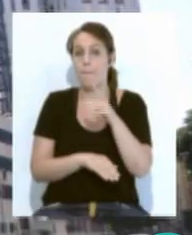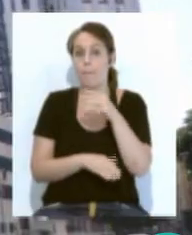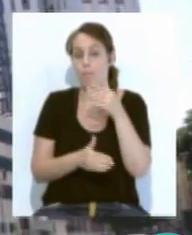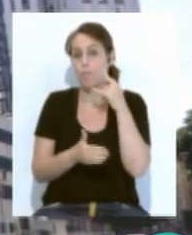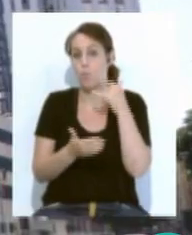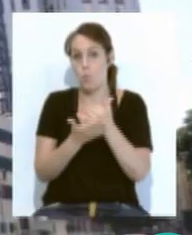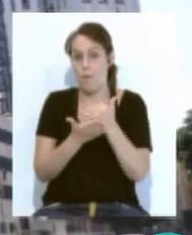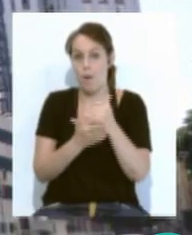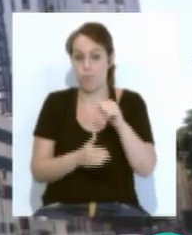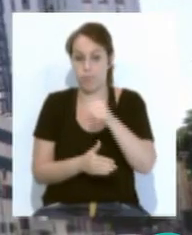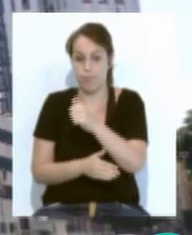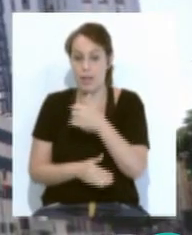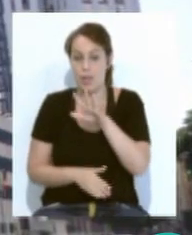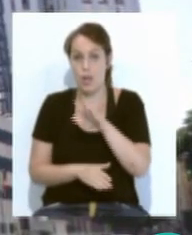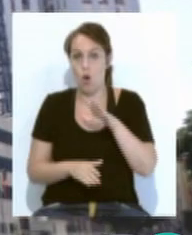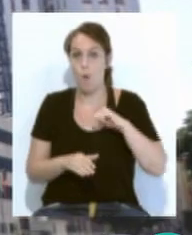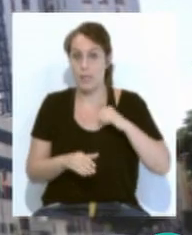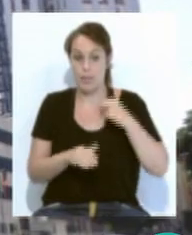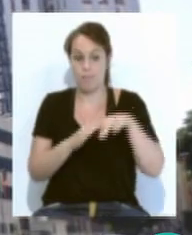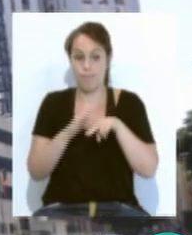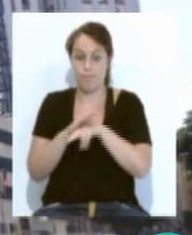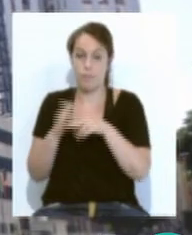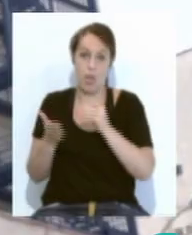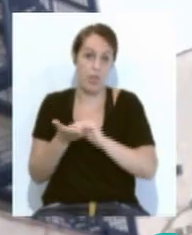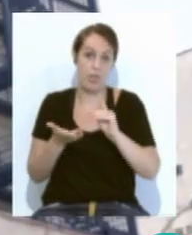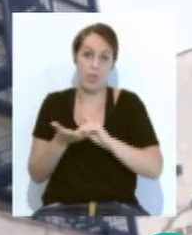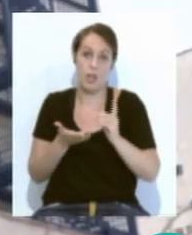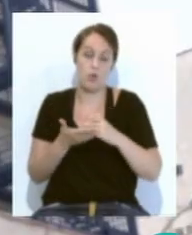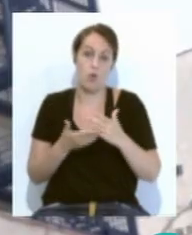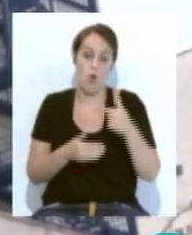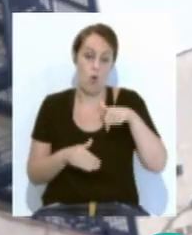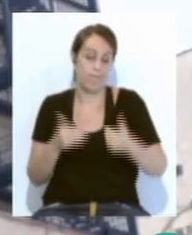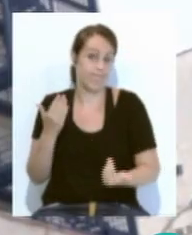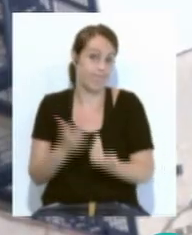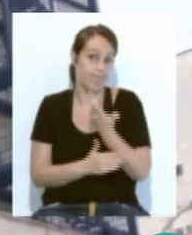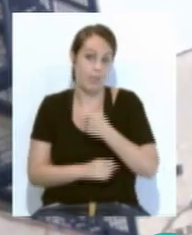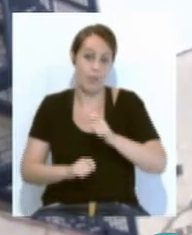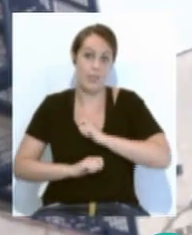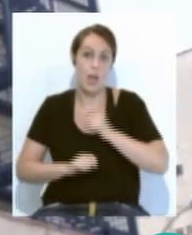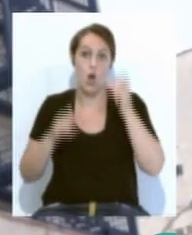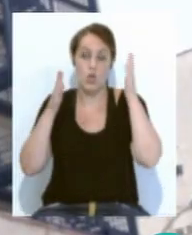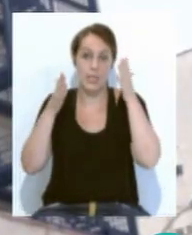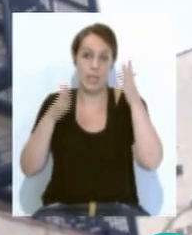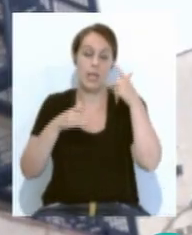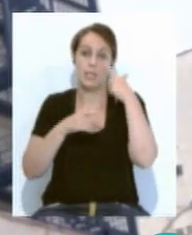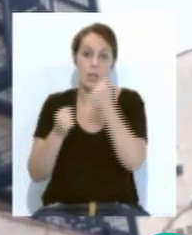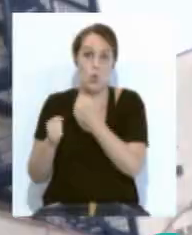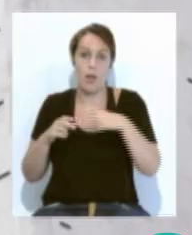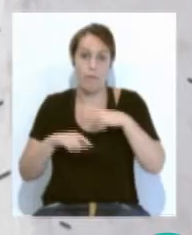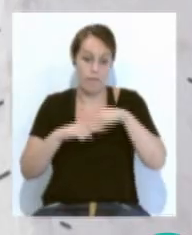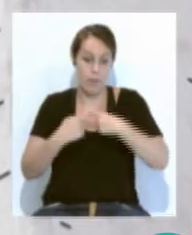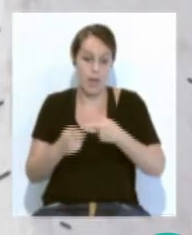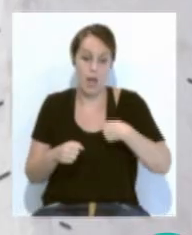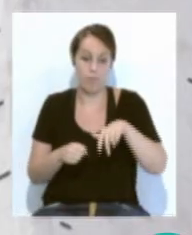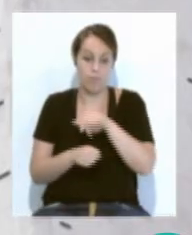5 nuevas hospitalizaciones. Son los datos aportados en la jornada de hoy por la Consejería de Salud y Familias. En toda la comunidad